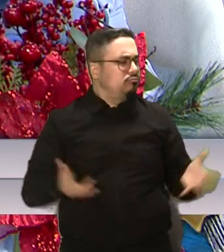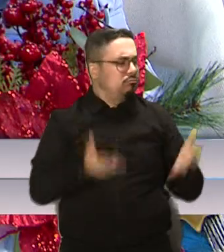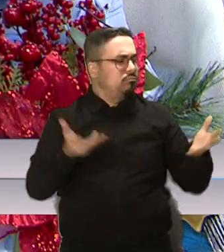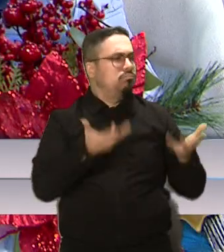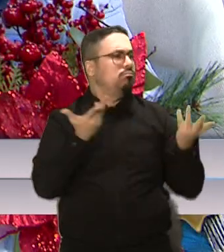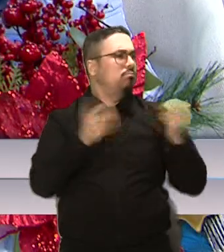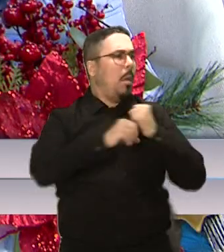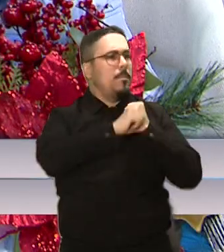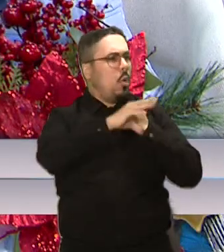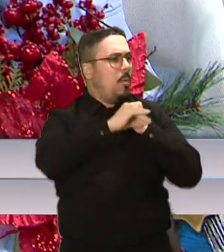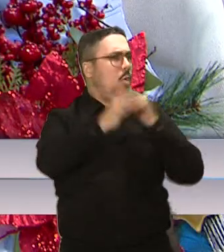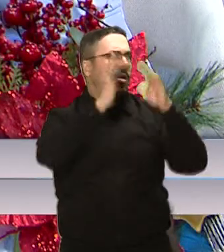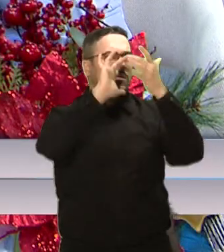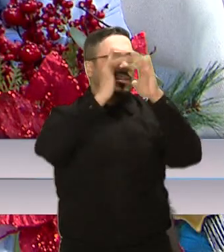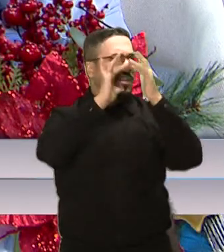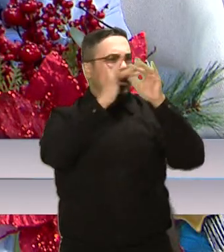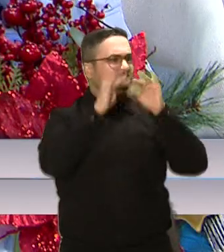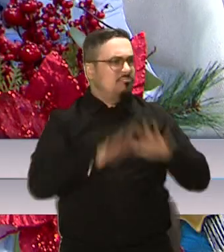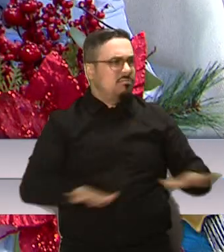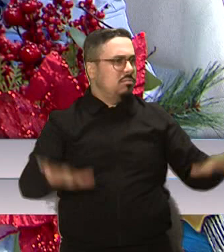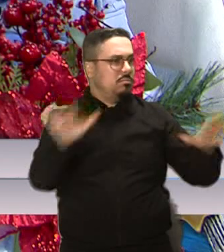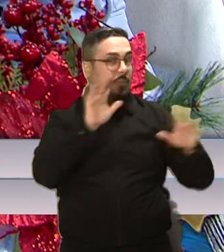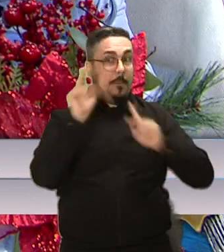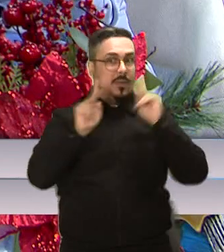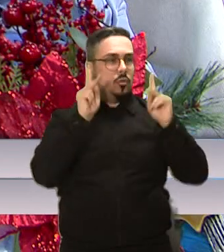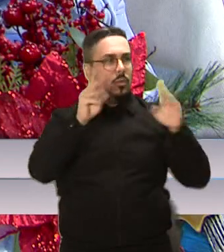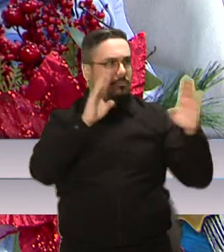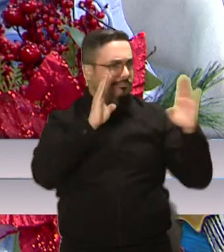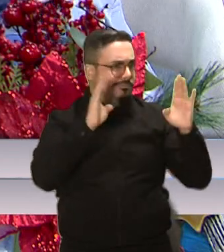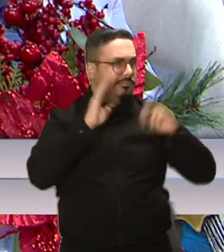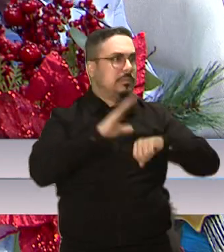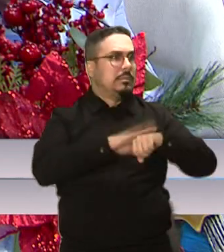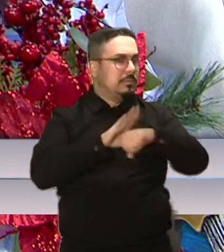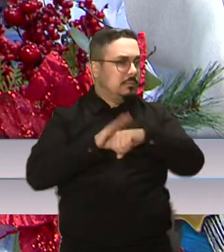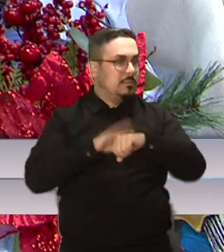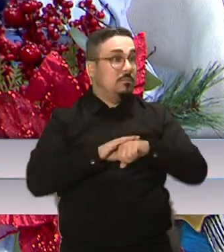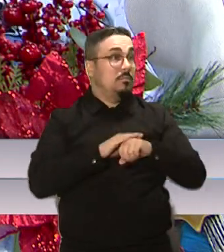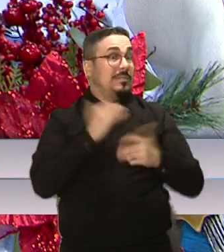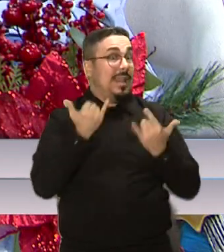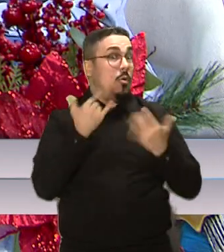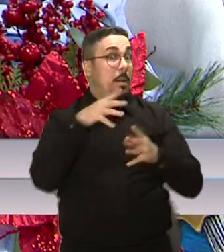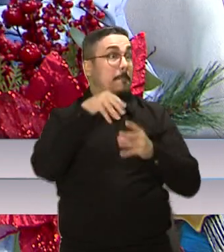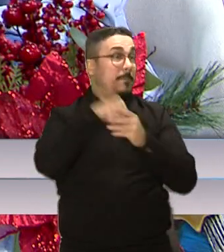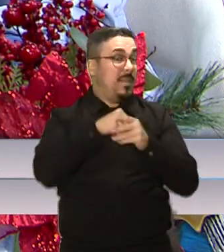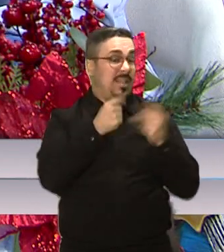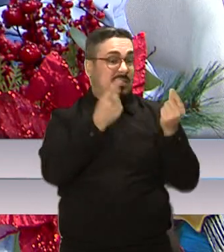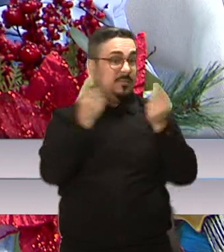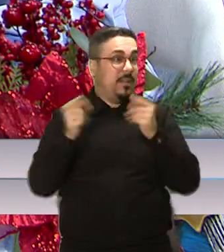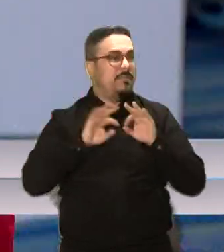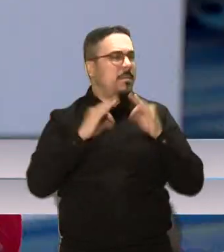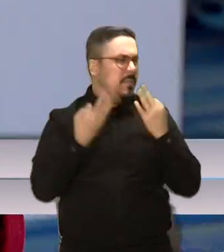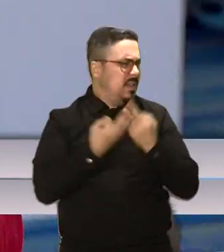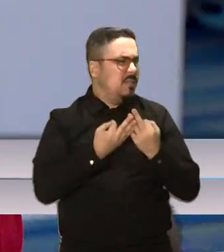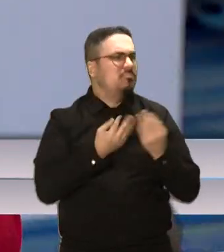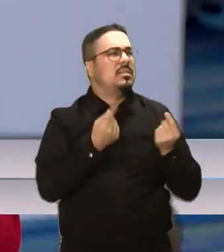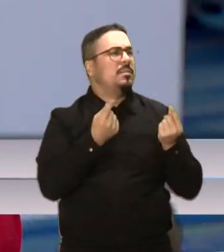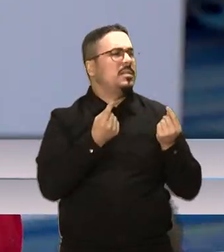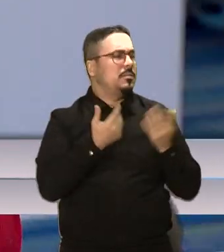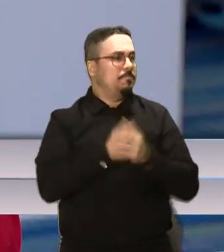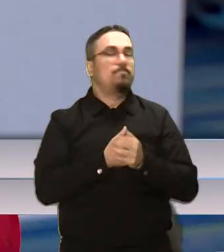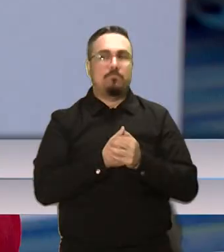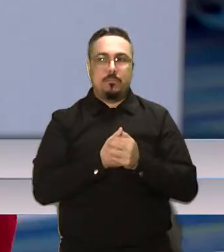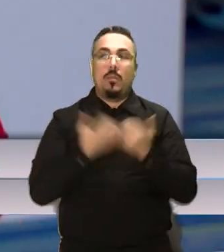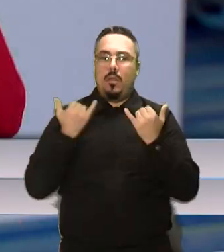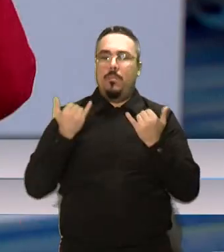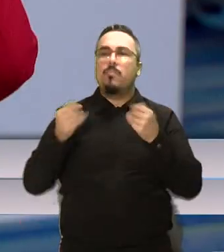verdad, siga alerta al dengue? Sobre todo porque ahora van a estar en actividades familiares. Pues ahora mismo tenemos una campaña